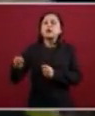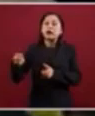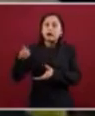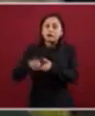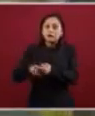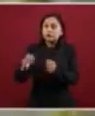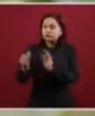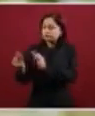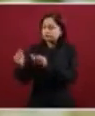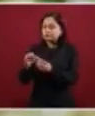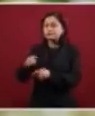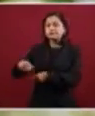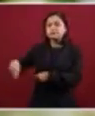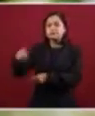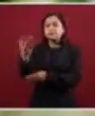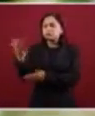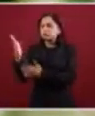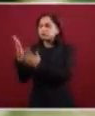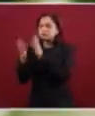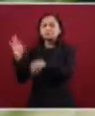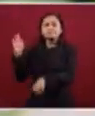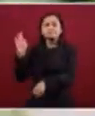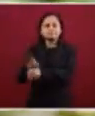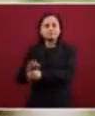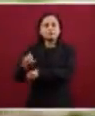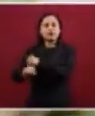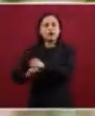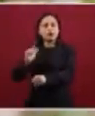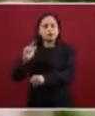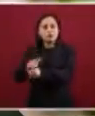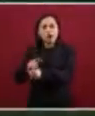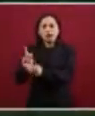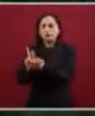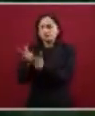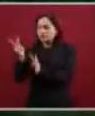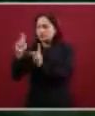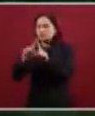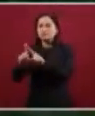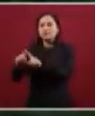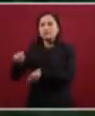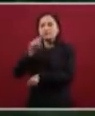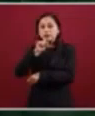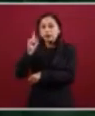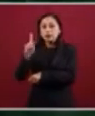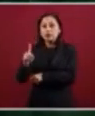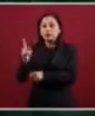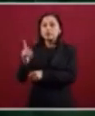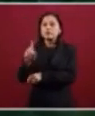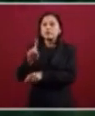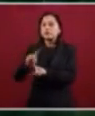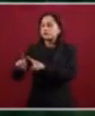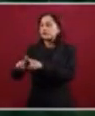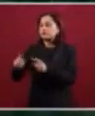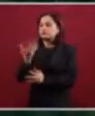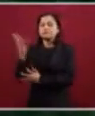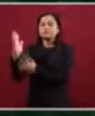garantizar el libre tránsito de animales y plantas y con ello reconectar las zonas naturales fragmentadas.